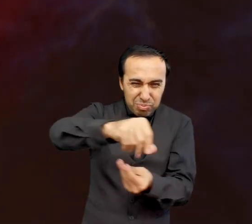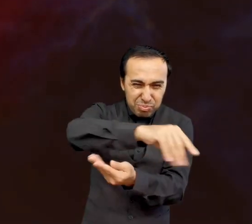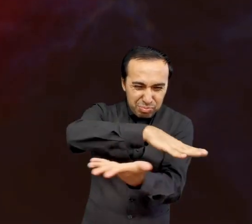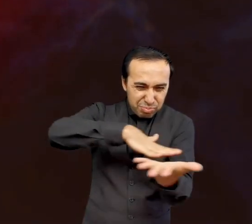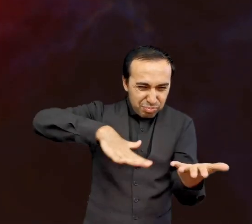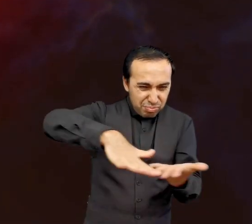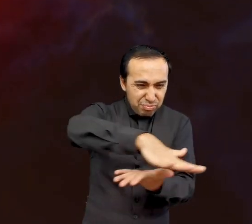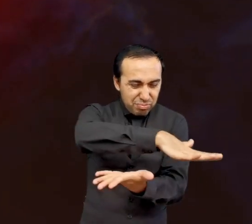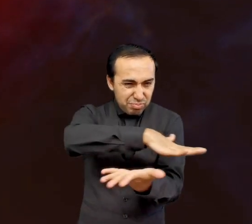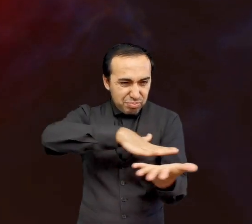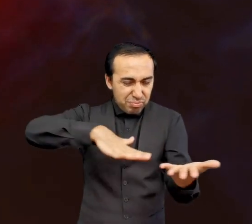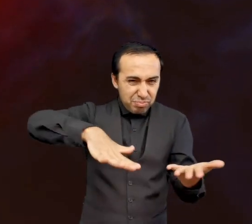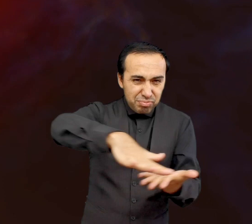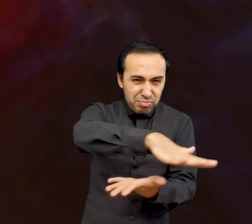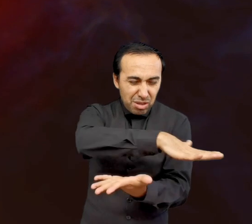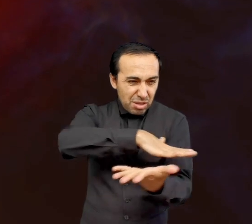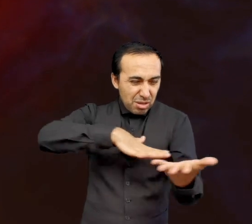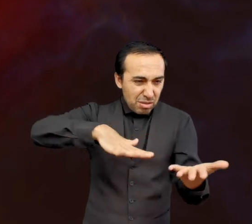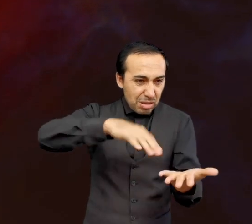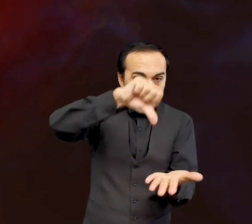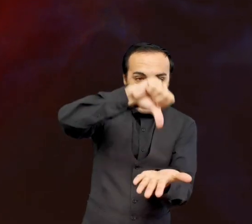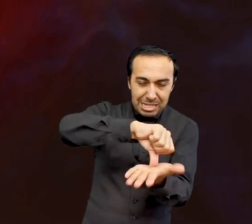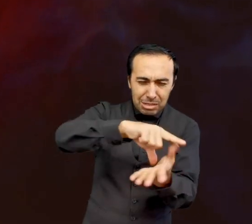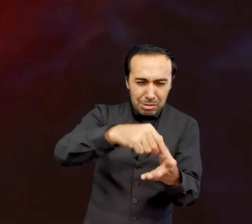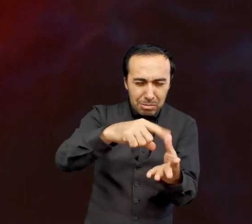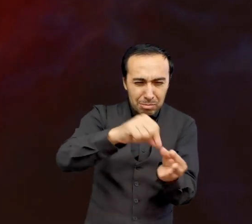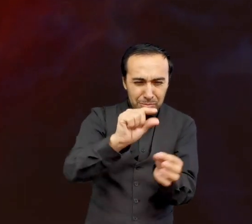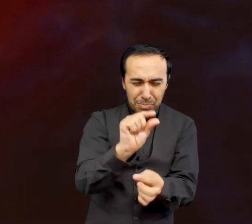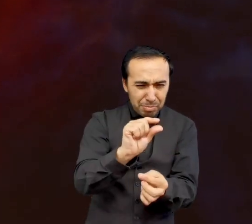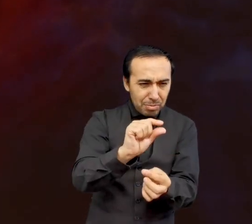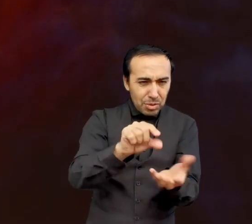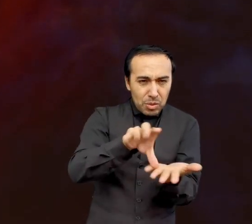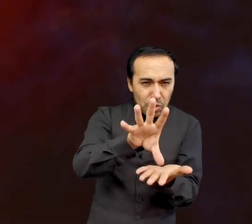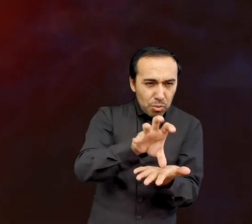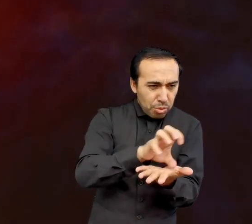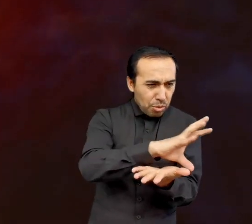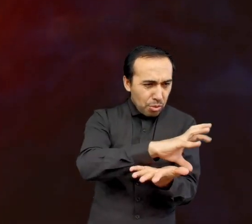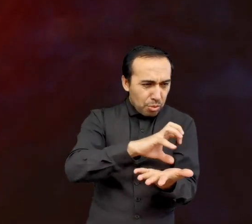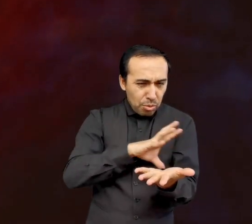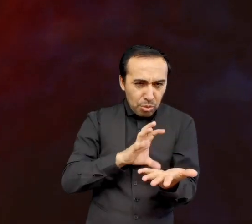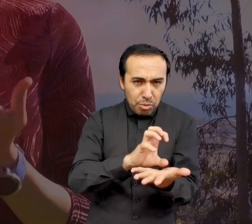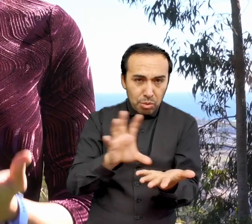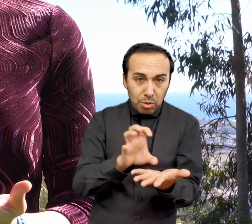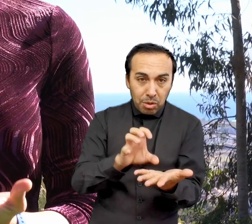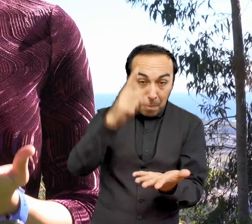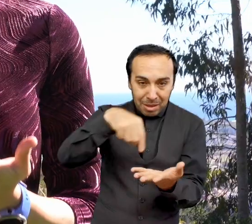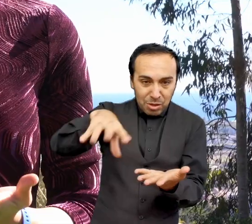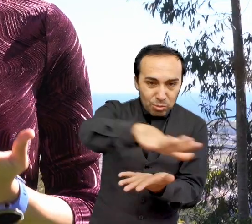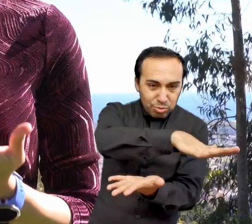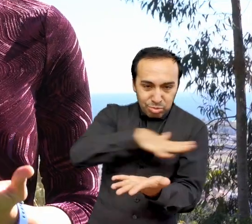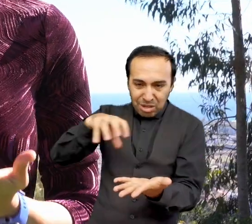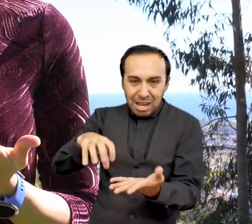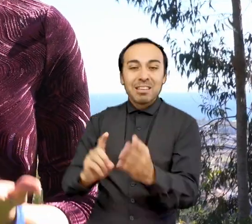gas y polvo acaba siendo barrido por la radiación estelar. Sin embargo, antes de que esto ocurra, pueden formarse planetas